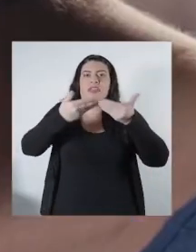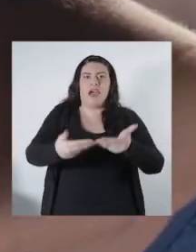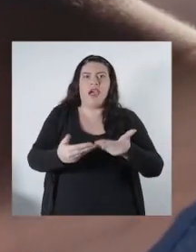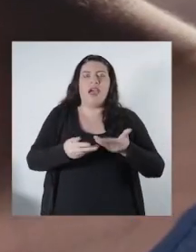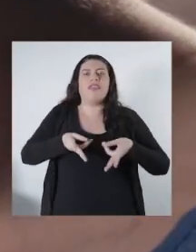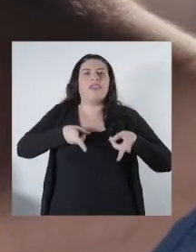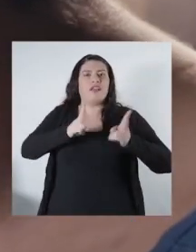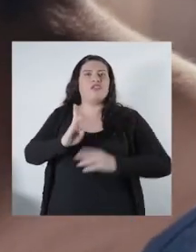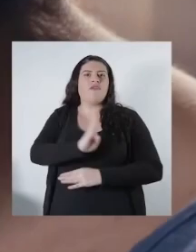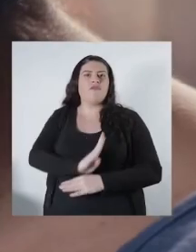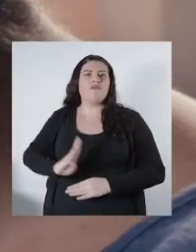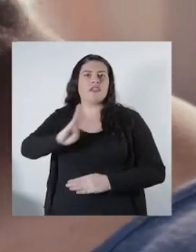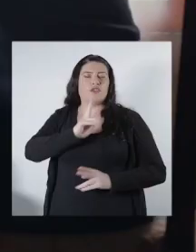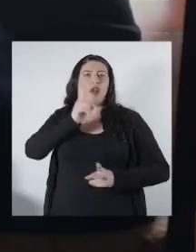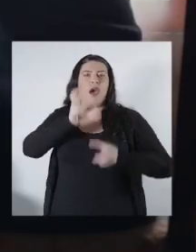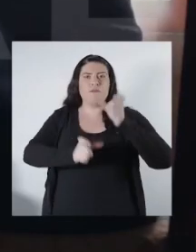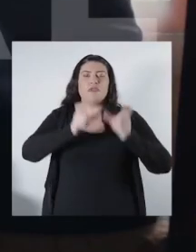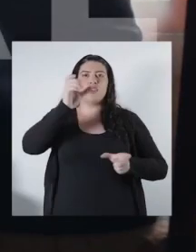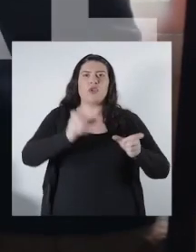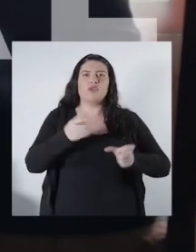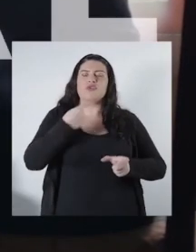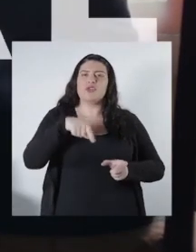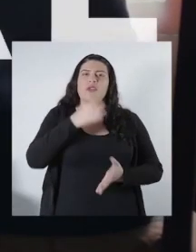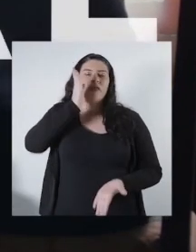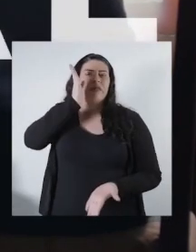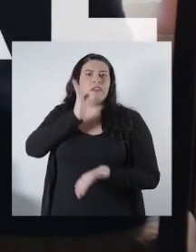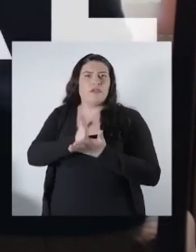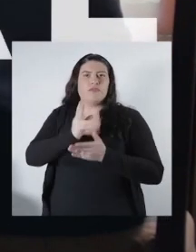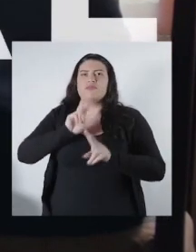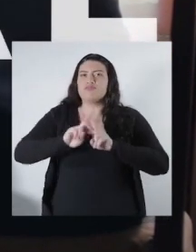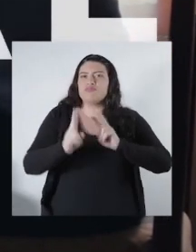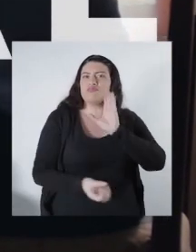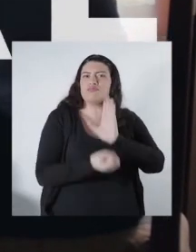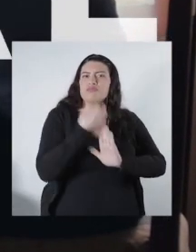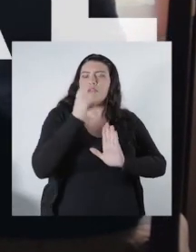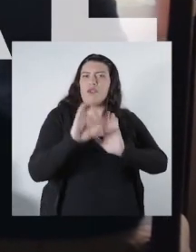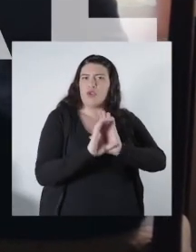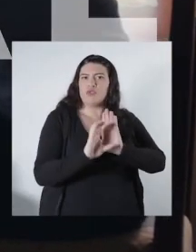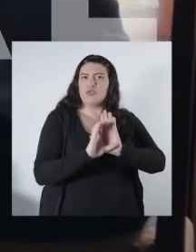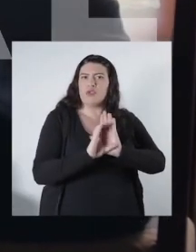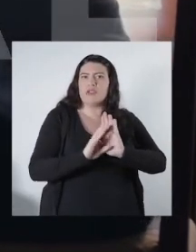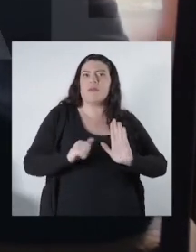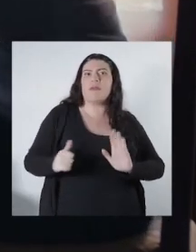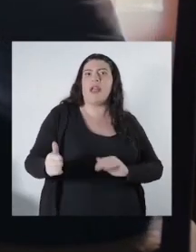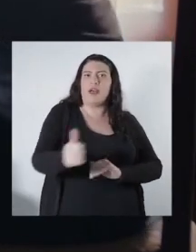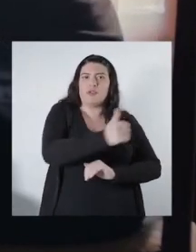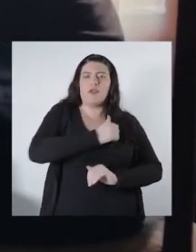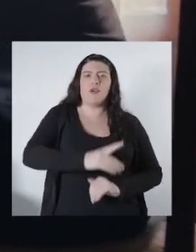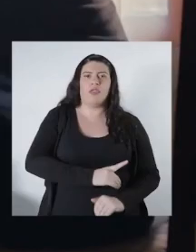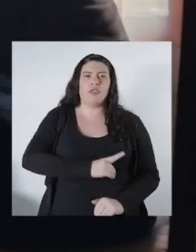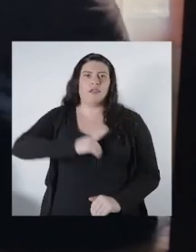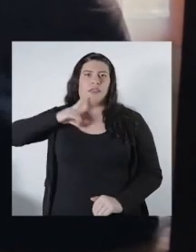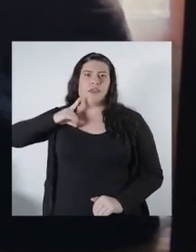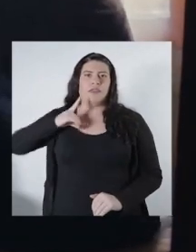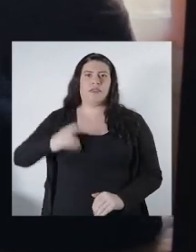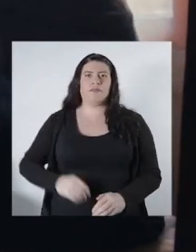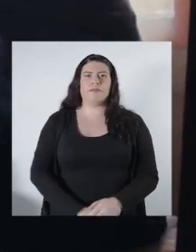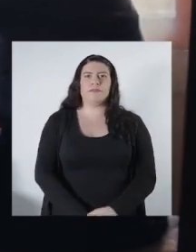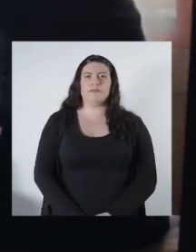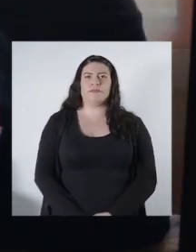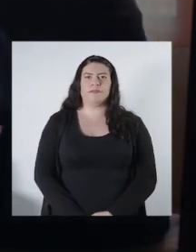derechos básicos de las personas. Es nuestro deber construir una nueva que asegure a todos y todas dignidad.